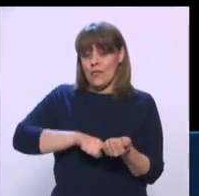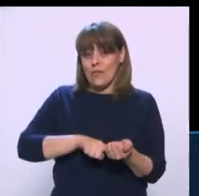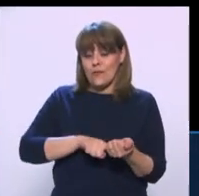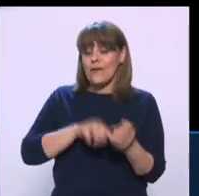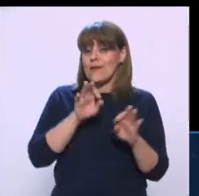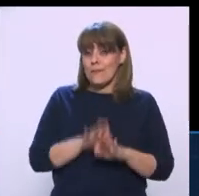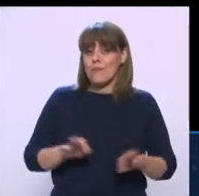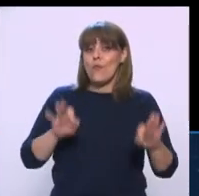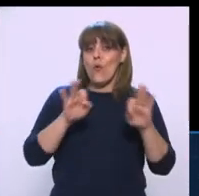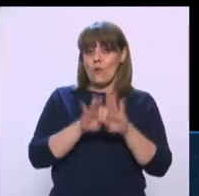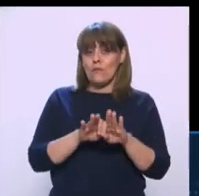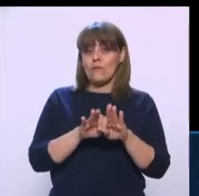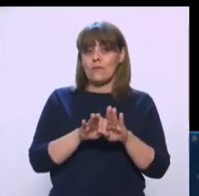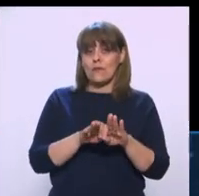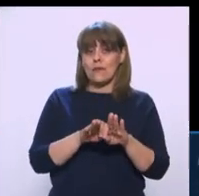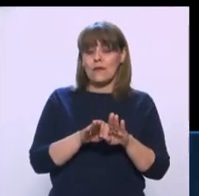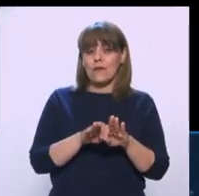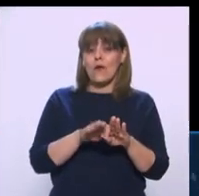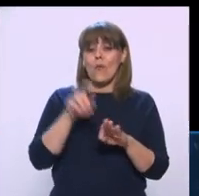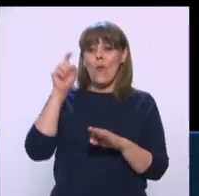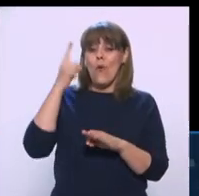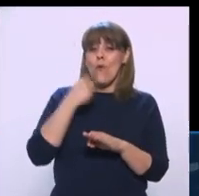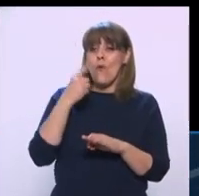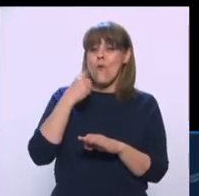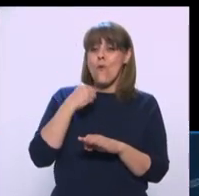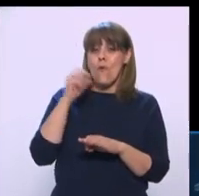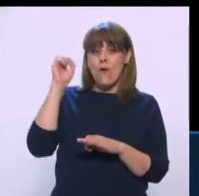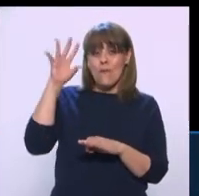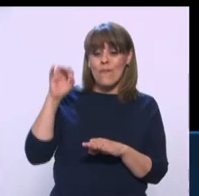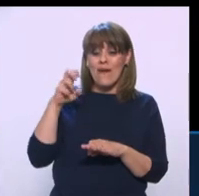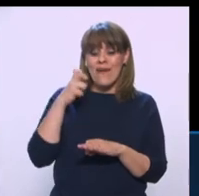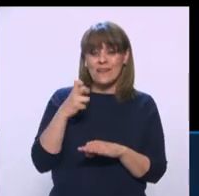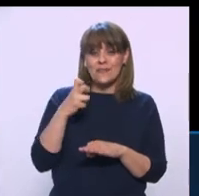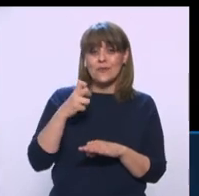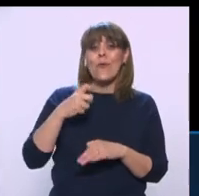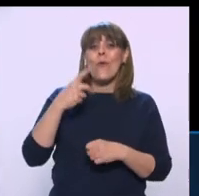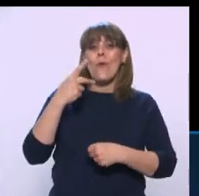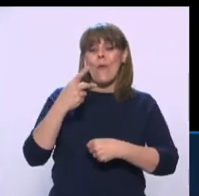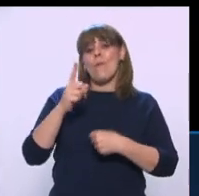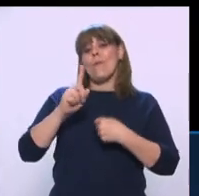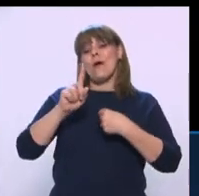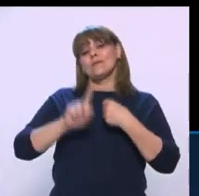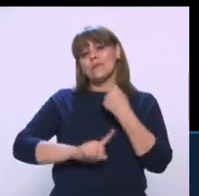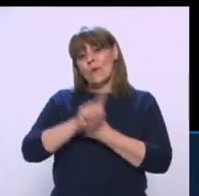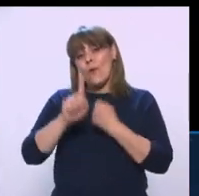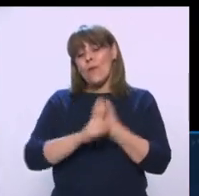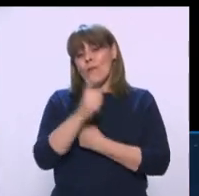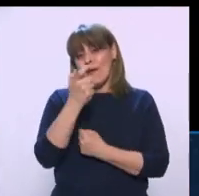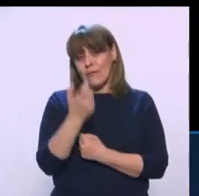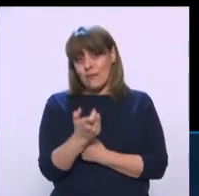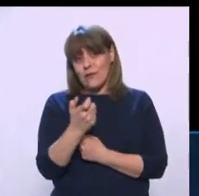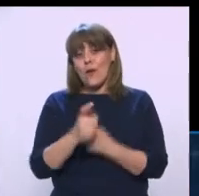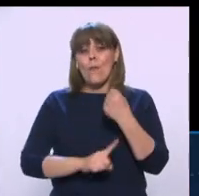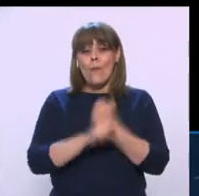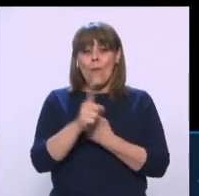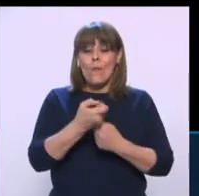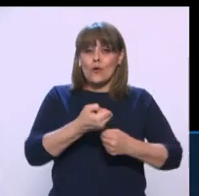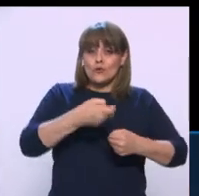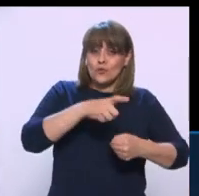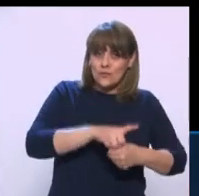importante no tener un color rojo, porque eso afecta la economía, afecta la dinámica social,